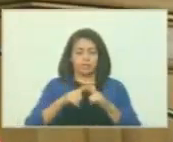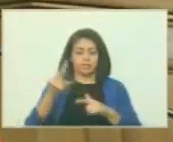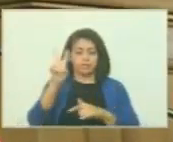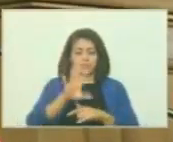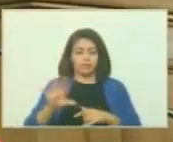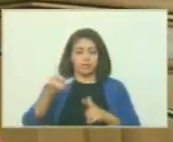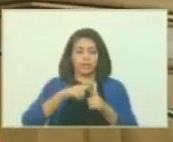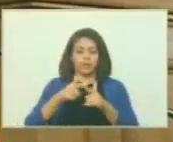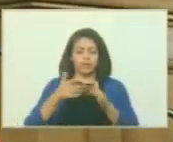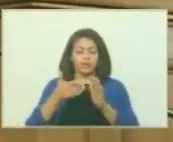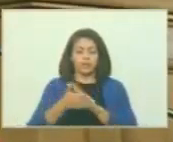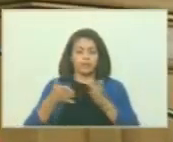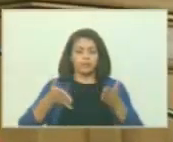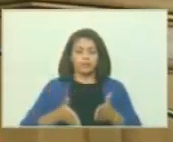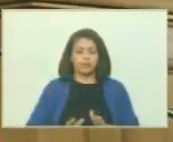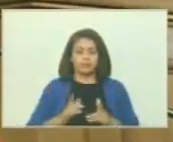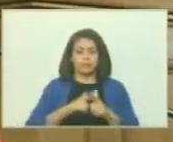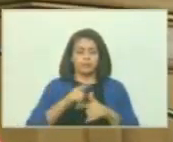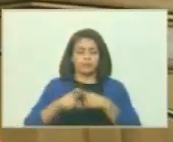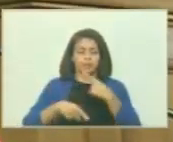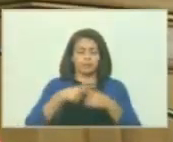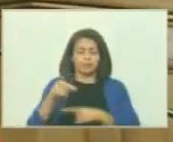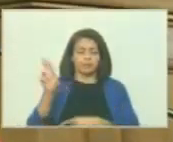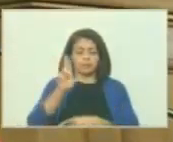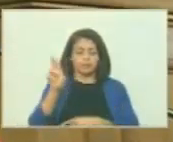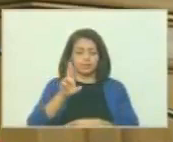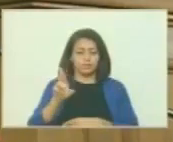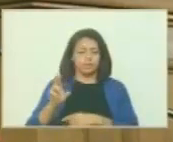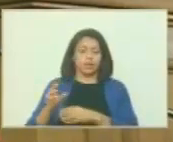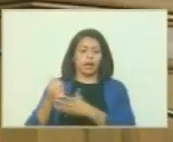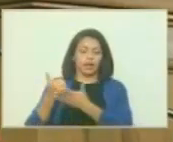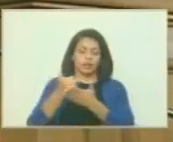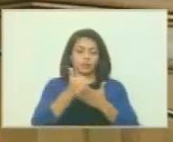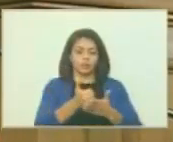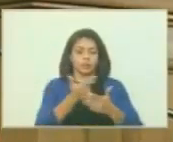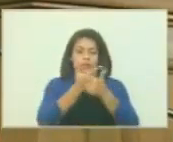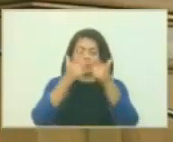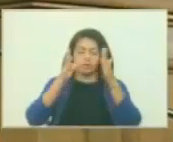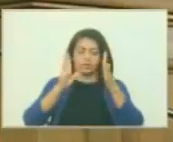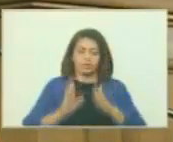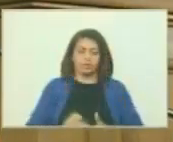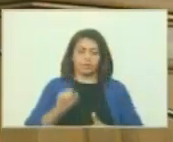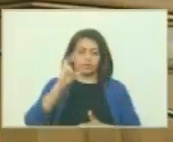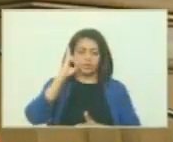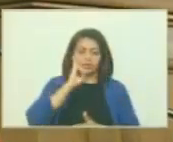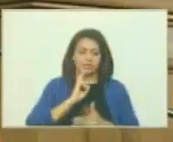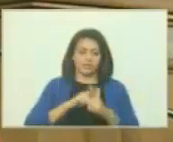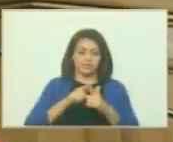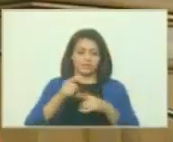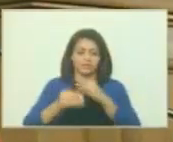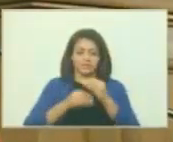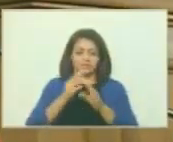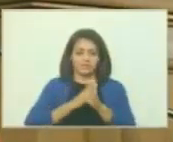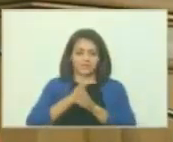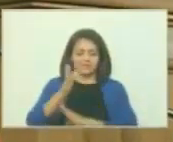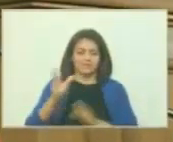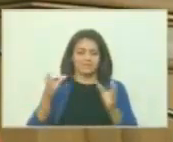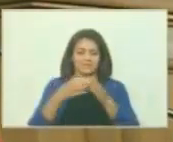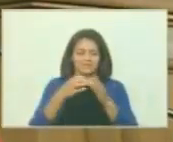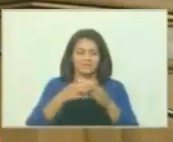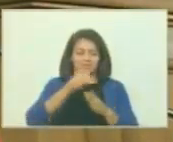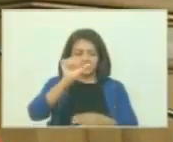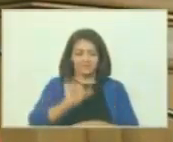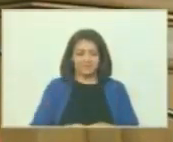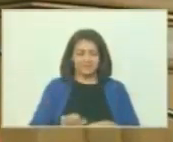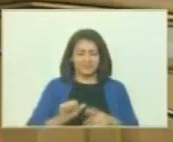y el nacimiento de la república, contribuyendo a que el libertador Simón Bolívar continuara rumbo al sur